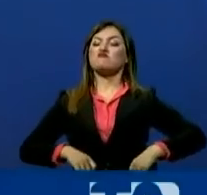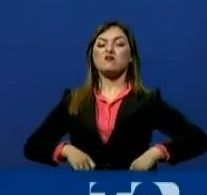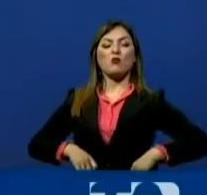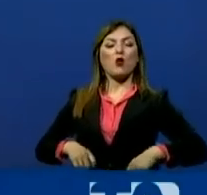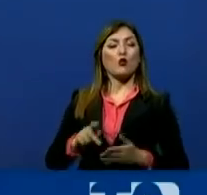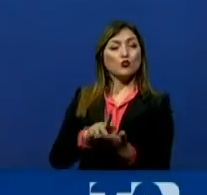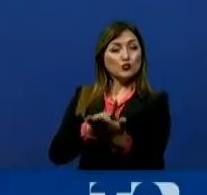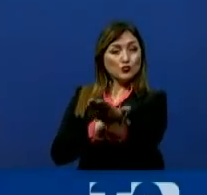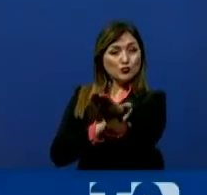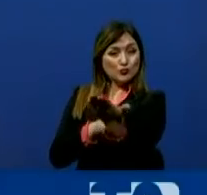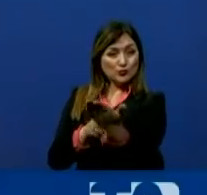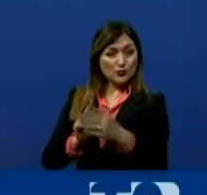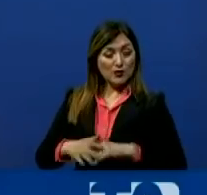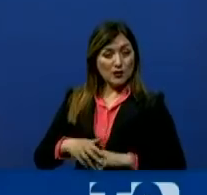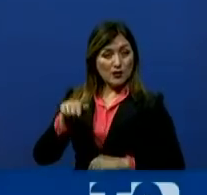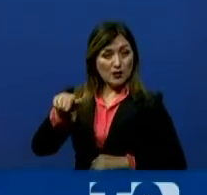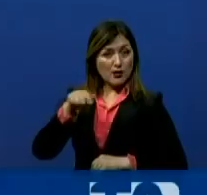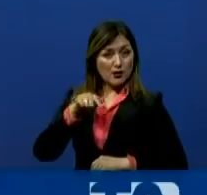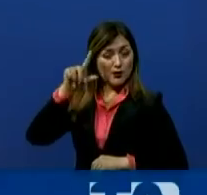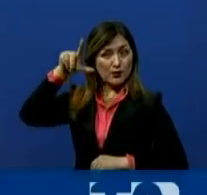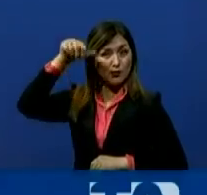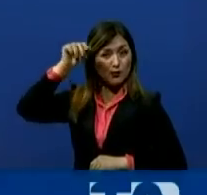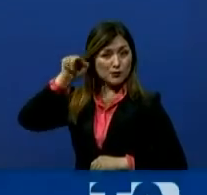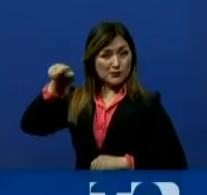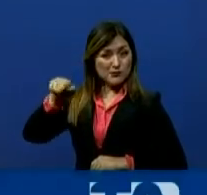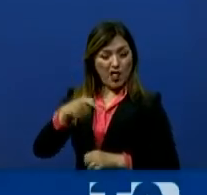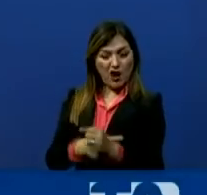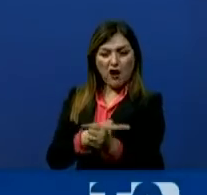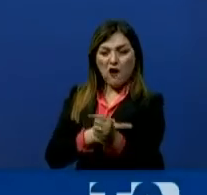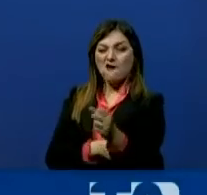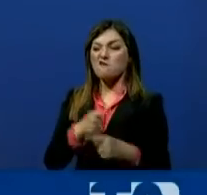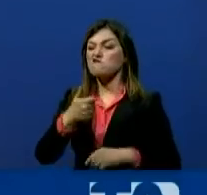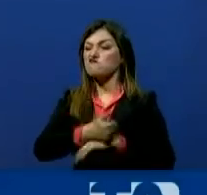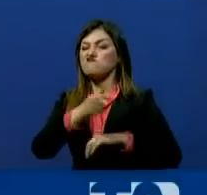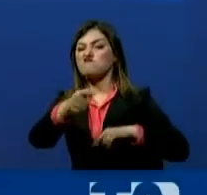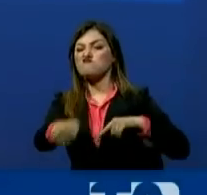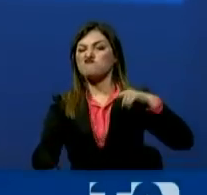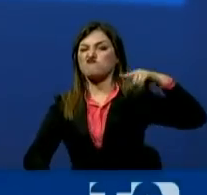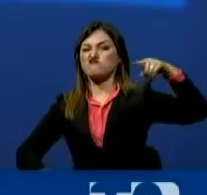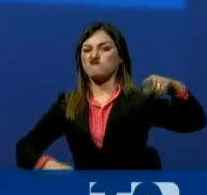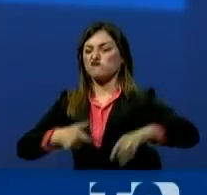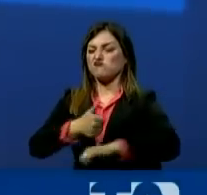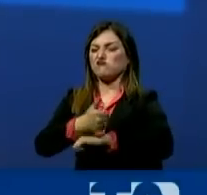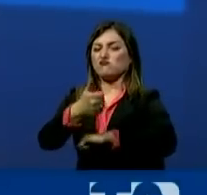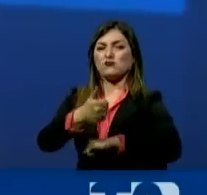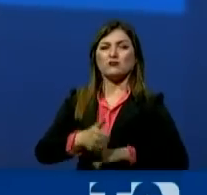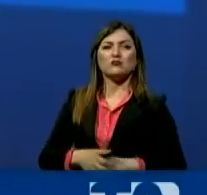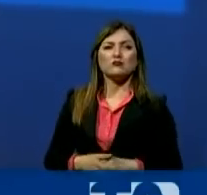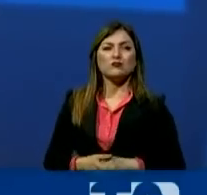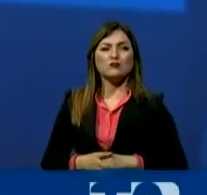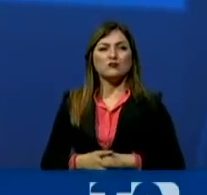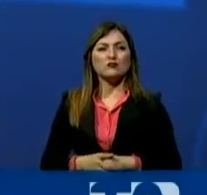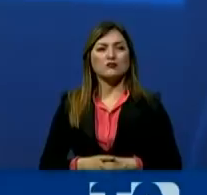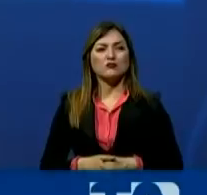acostumbraron a gobernar con excesos, a gobernar con